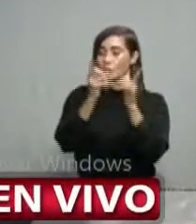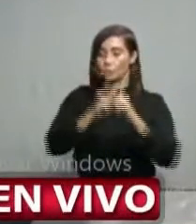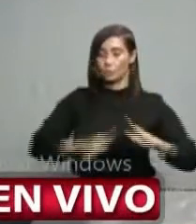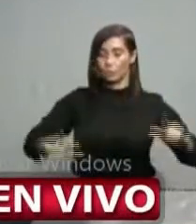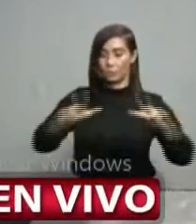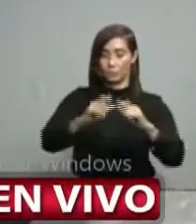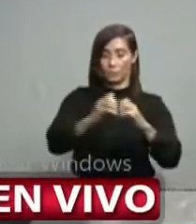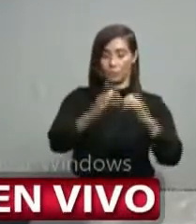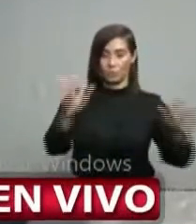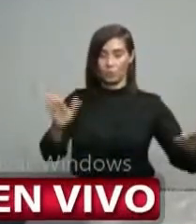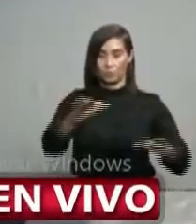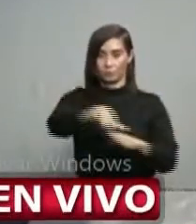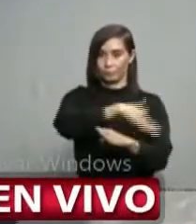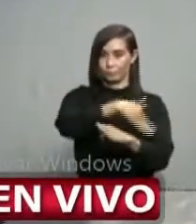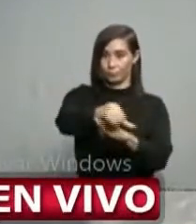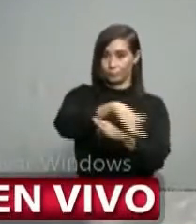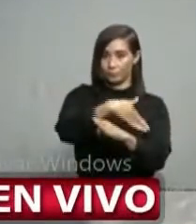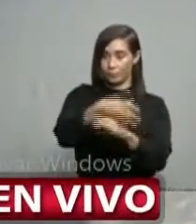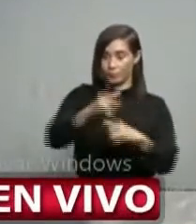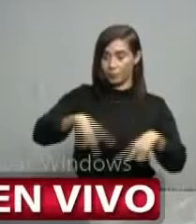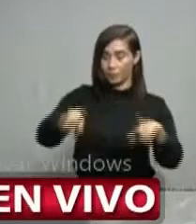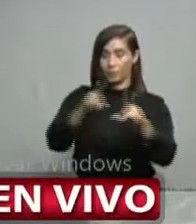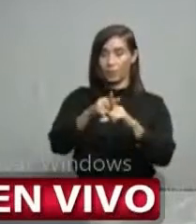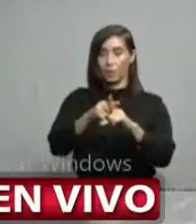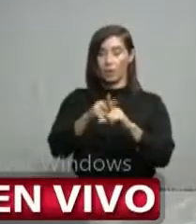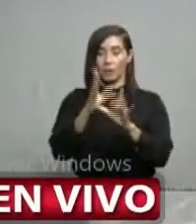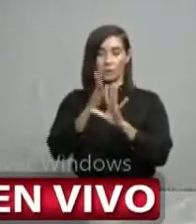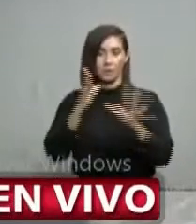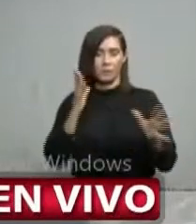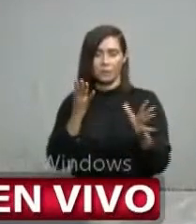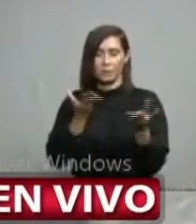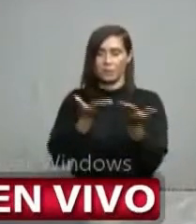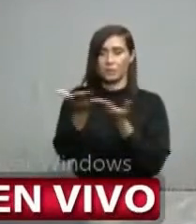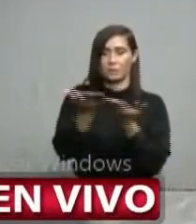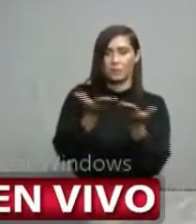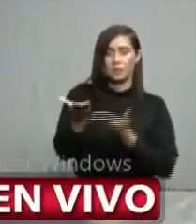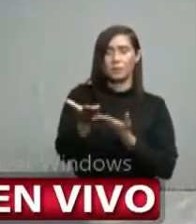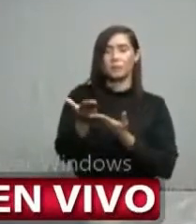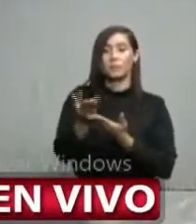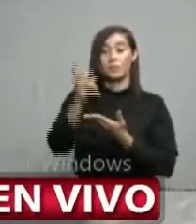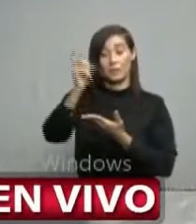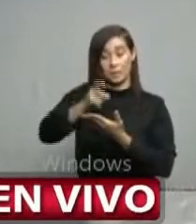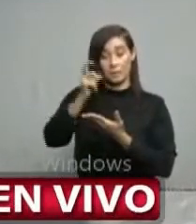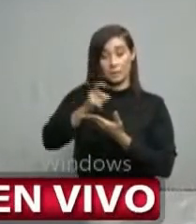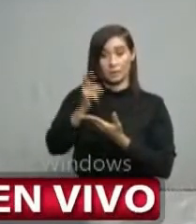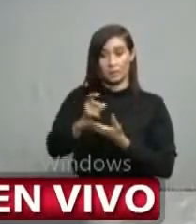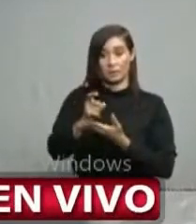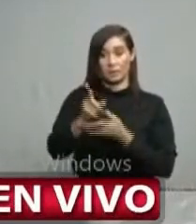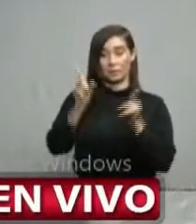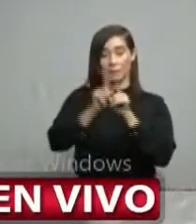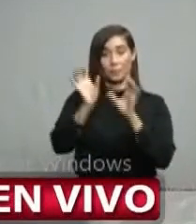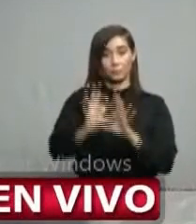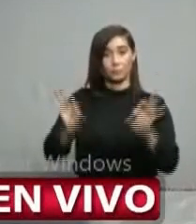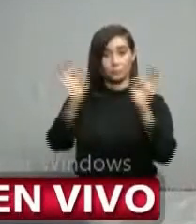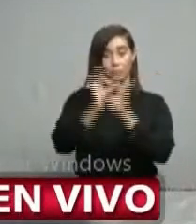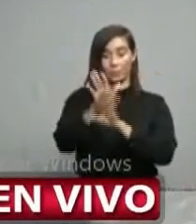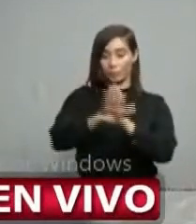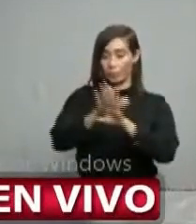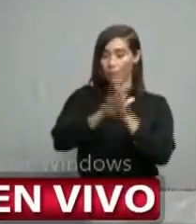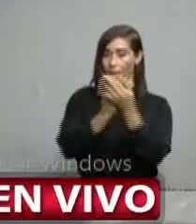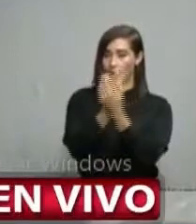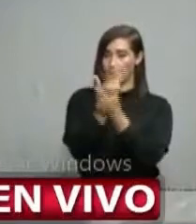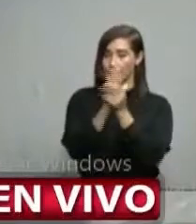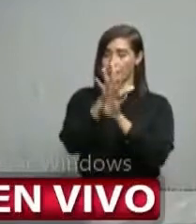público, así como en los lugares de expendio de bienes y servicios. El lavado con